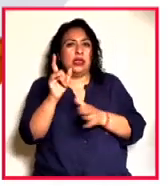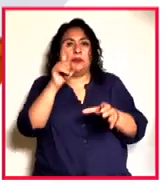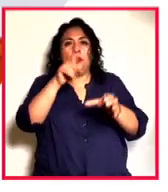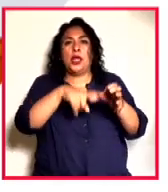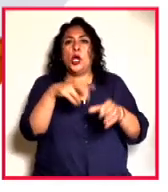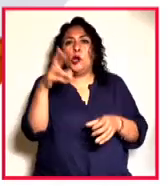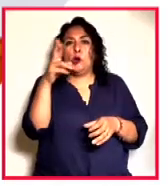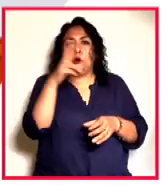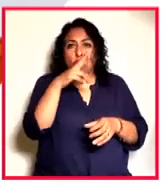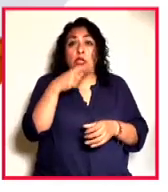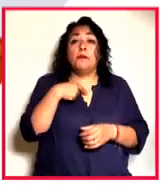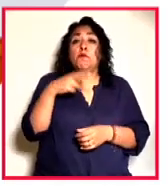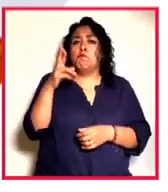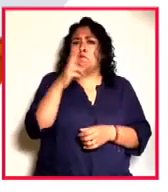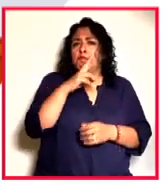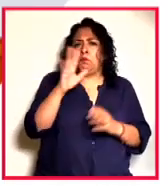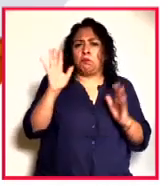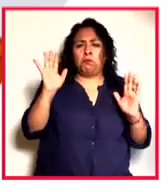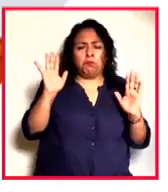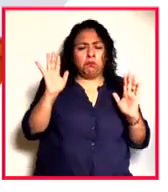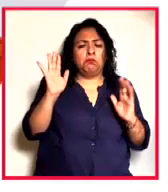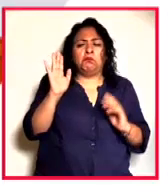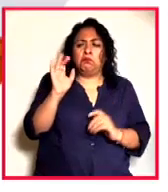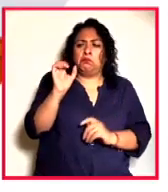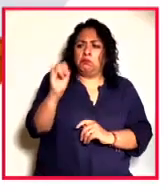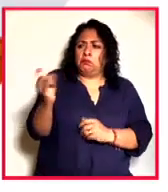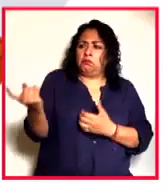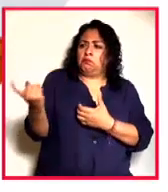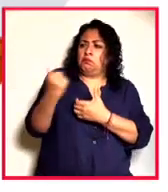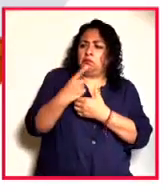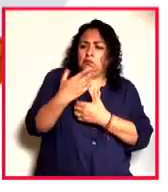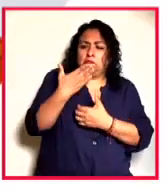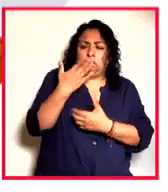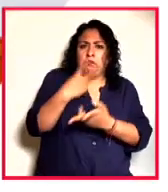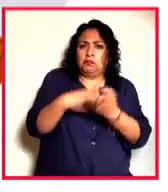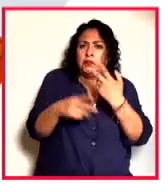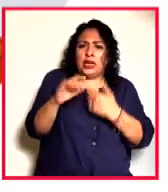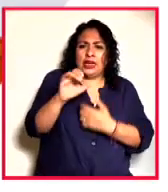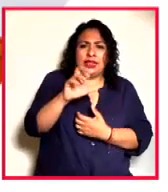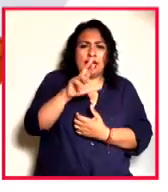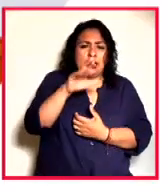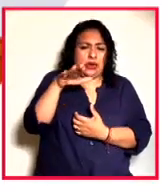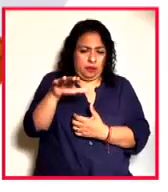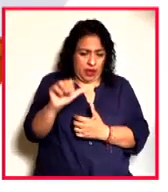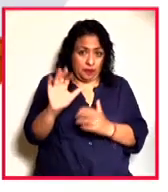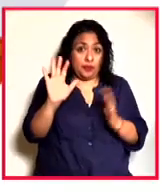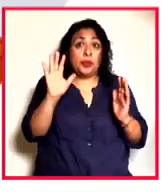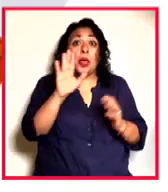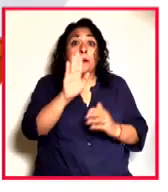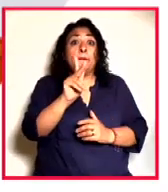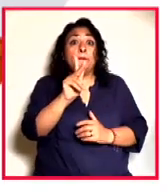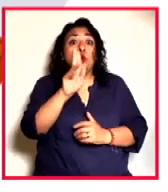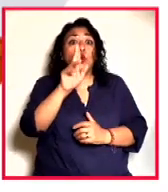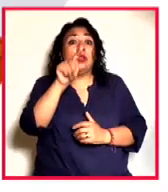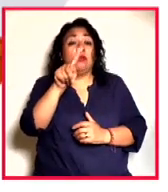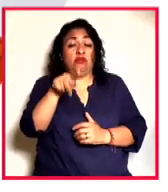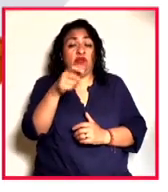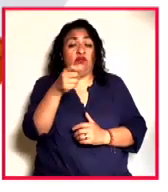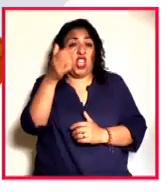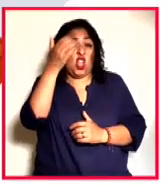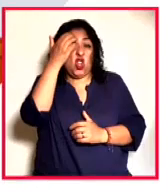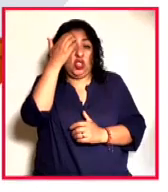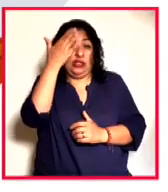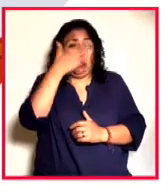y Rusia sin ningún argumento, pues dice así, bienvenida a Crimea, y bueno, Vladimir Putin, que es un gran conocedor, es